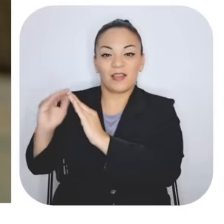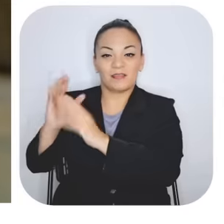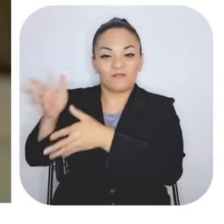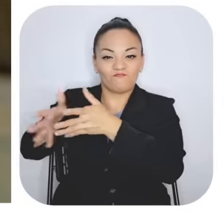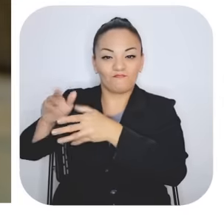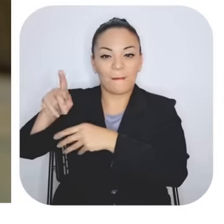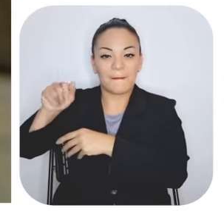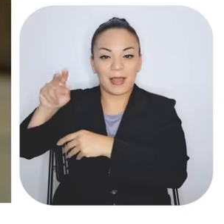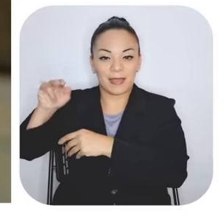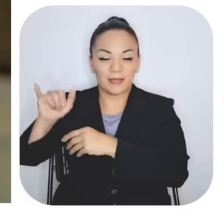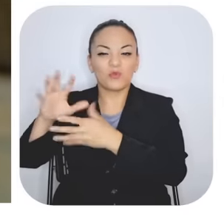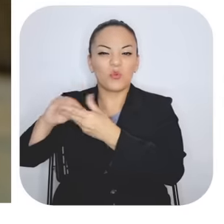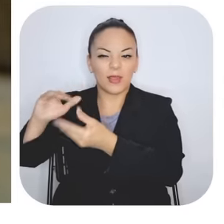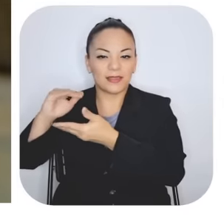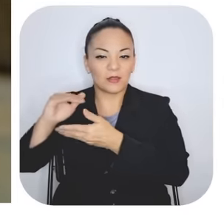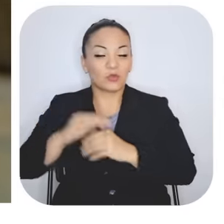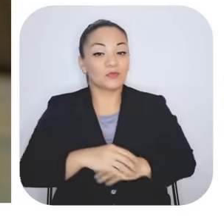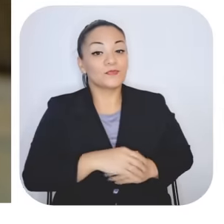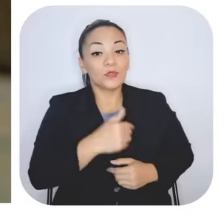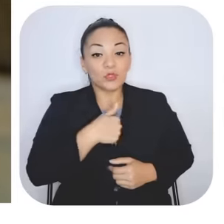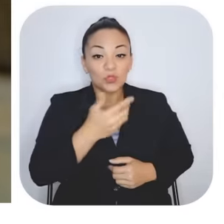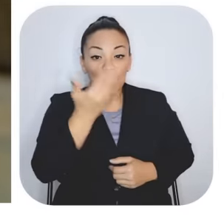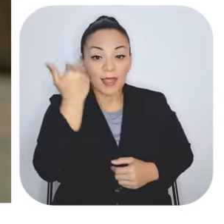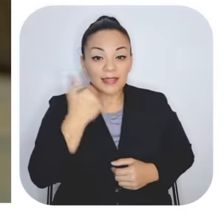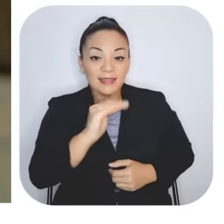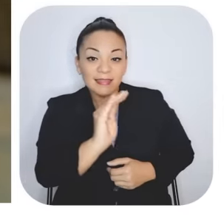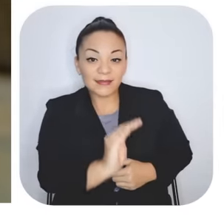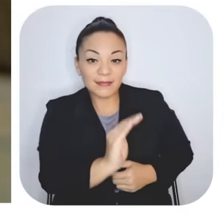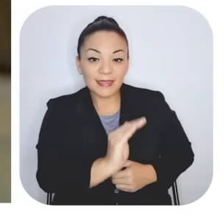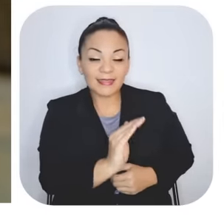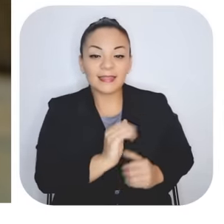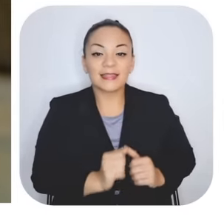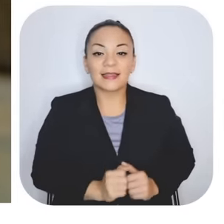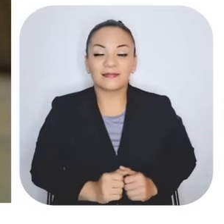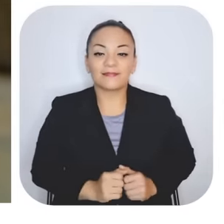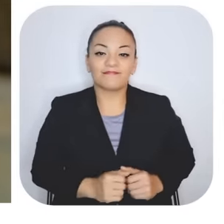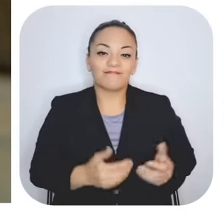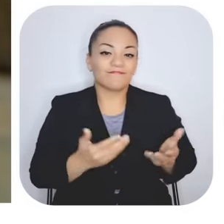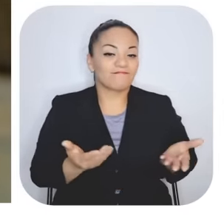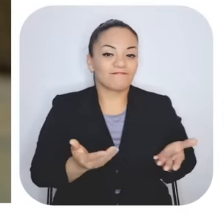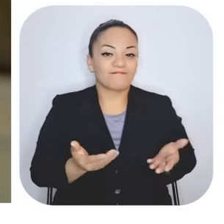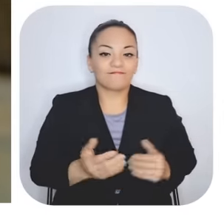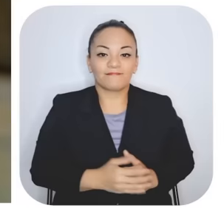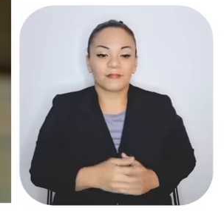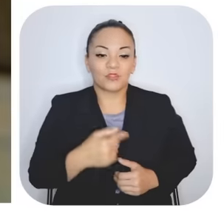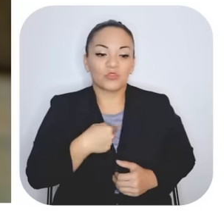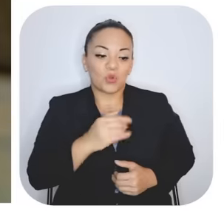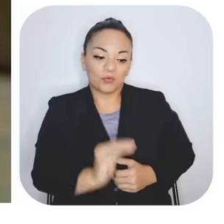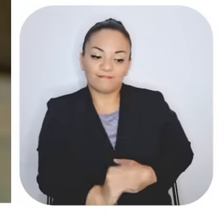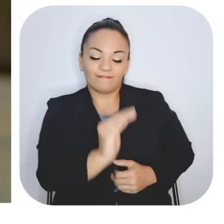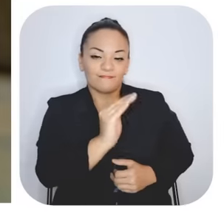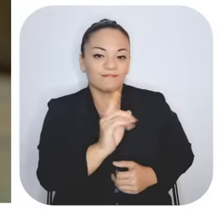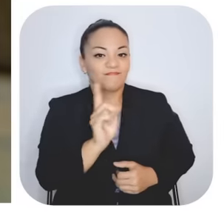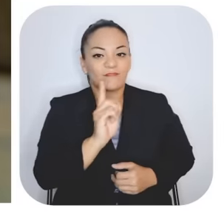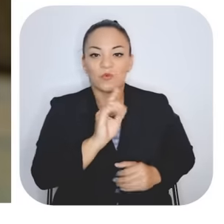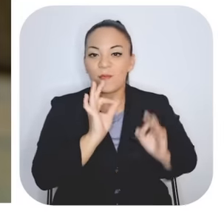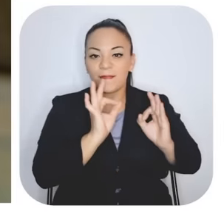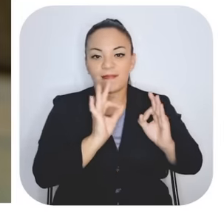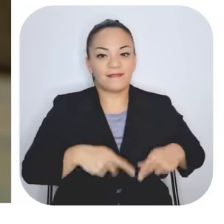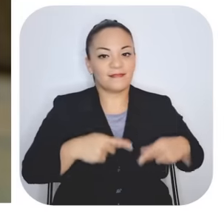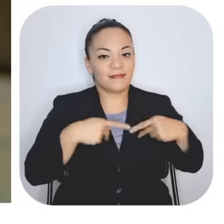Bueno, en mi niñez nunca fue bueno. No crecí bien, sinceramente.